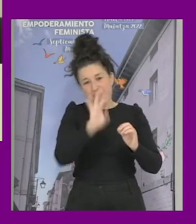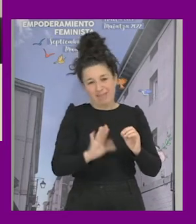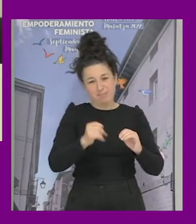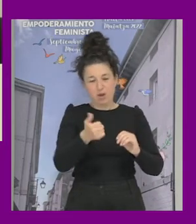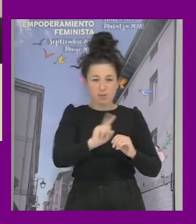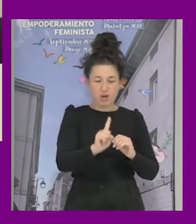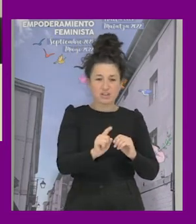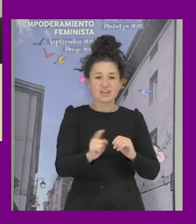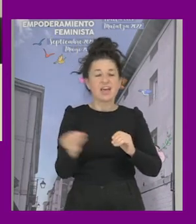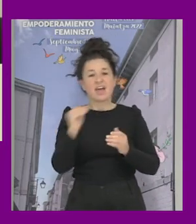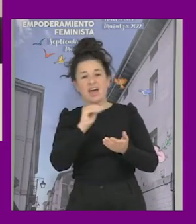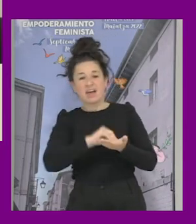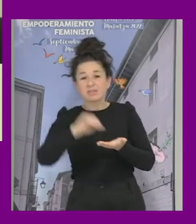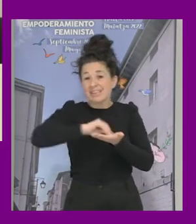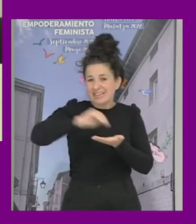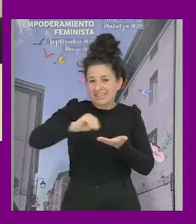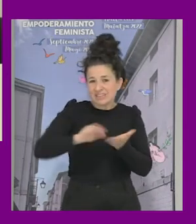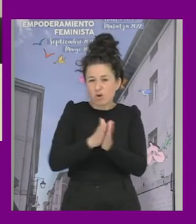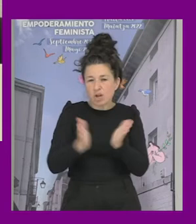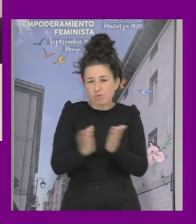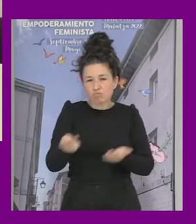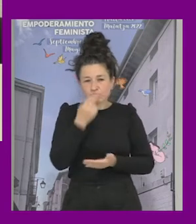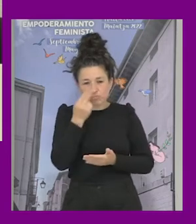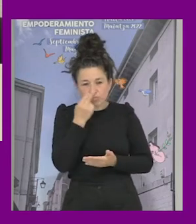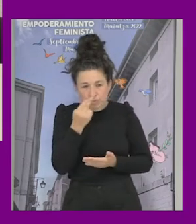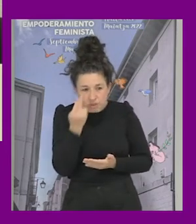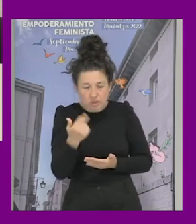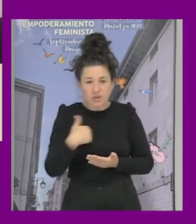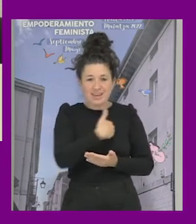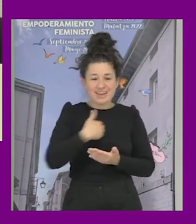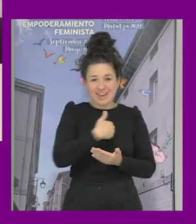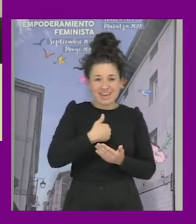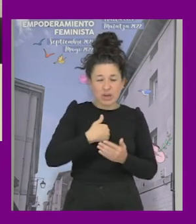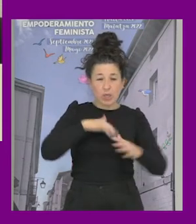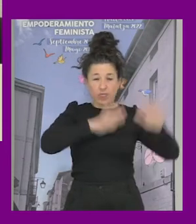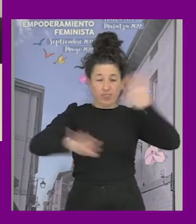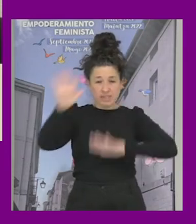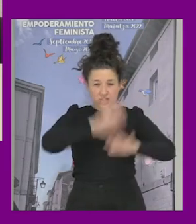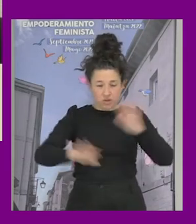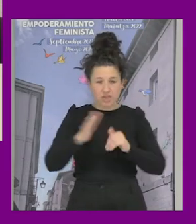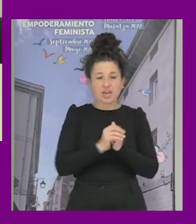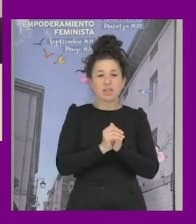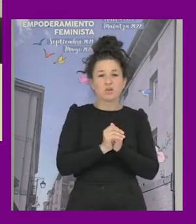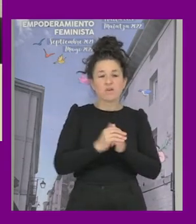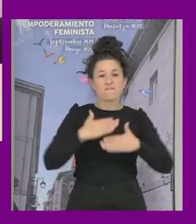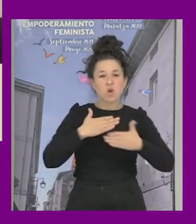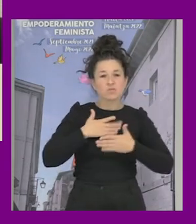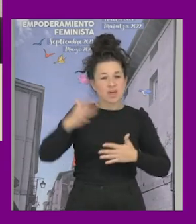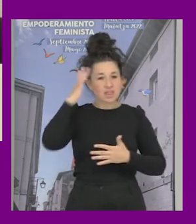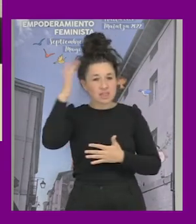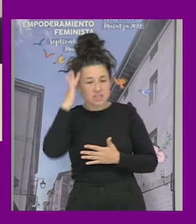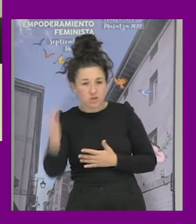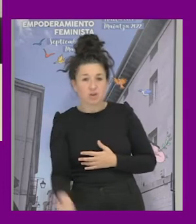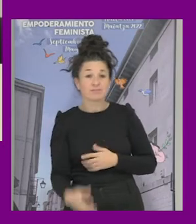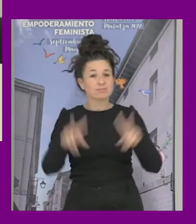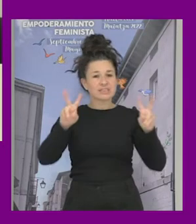es escritor de algunos libros muy interesantes no al género desordenado junto a mí que me sé la voluntad y el deseo la carne